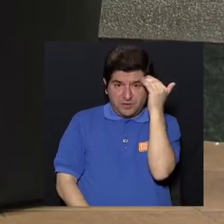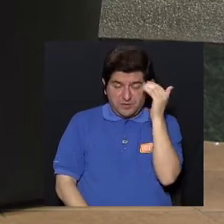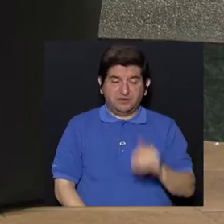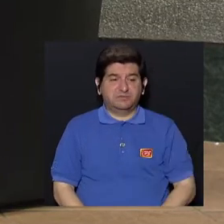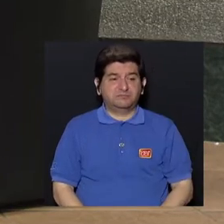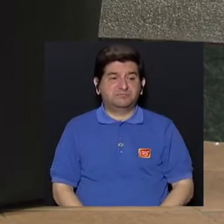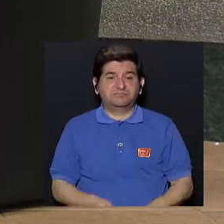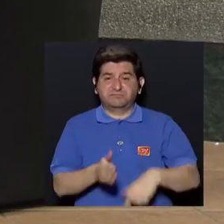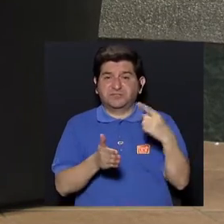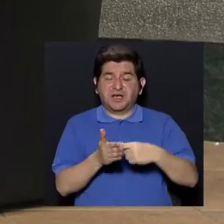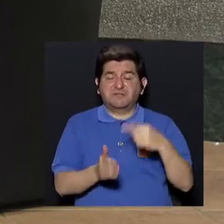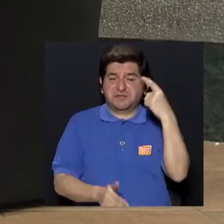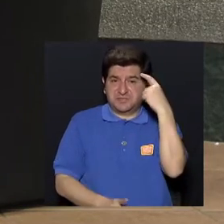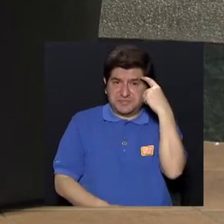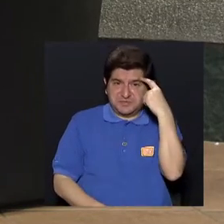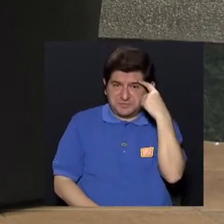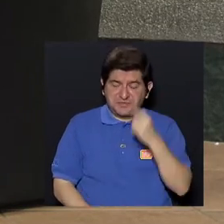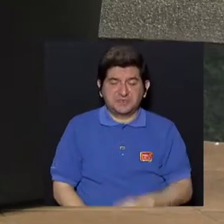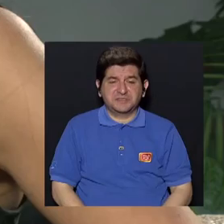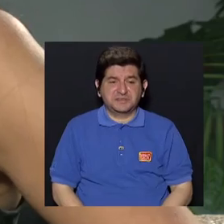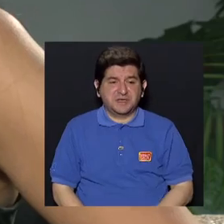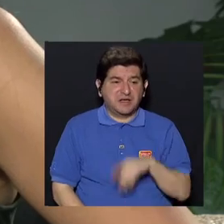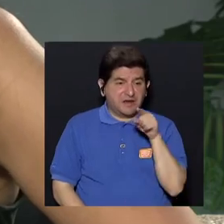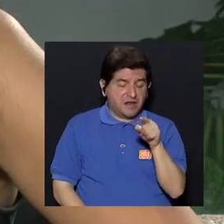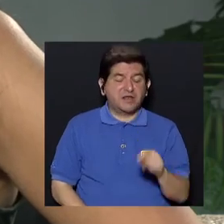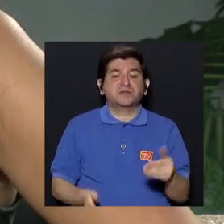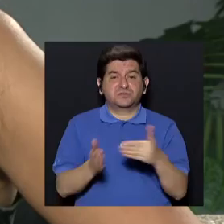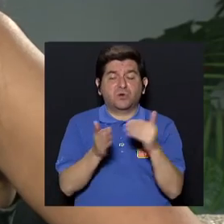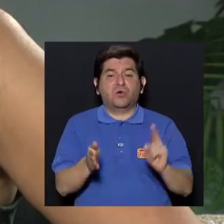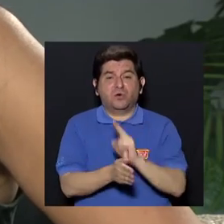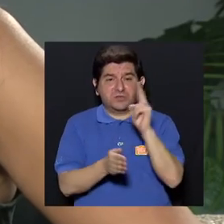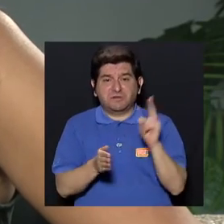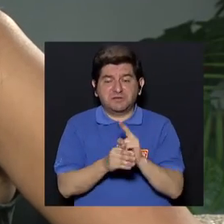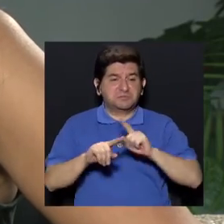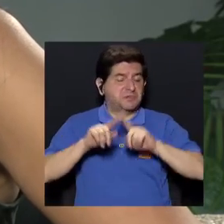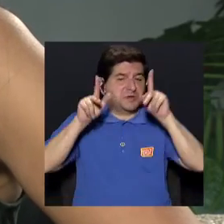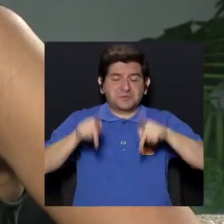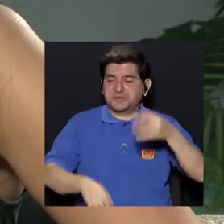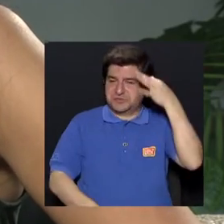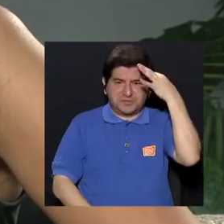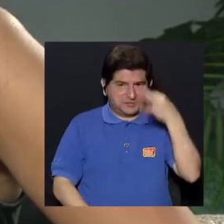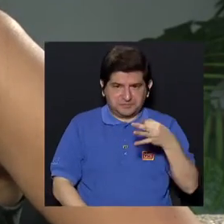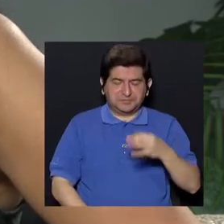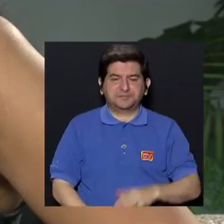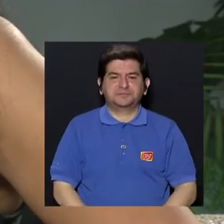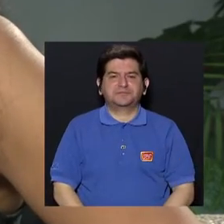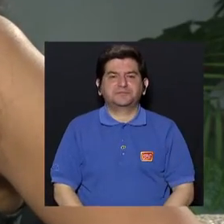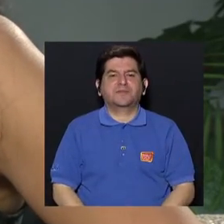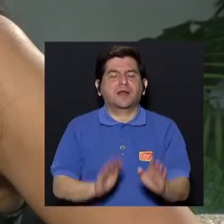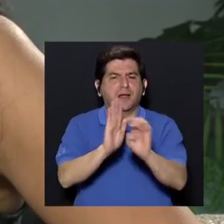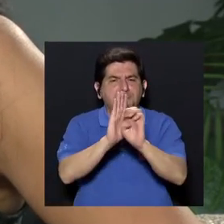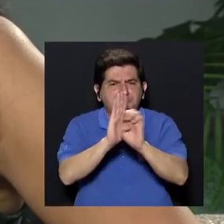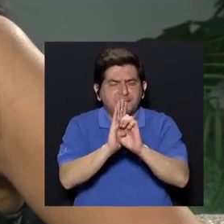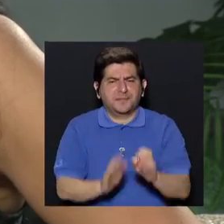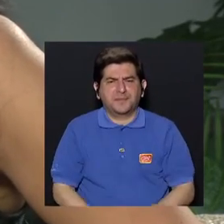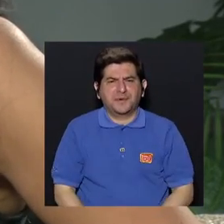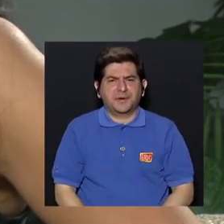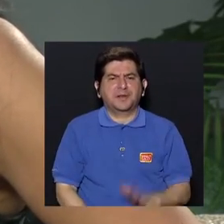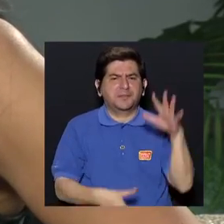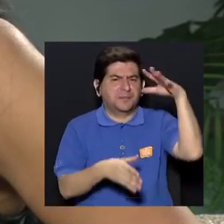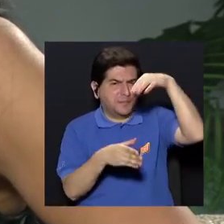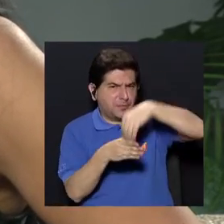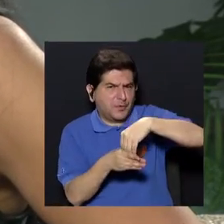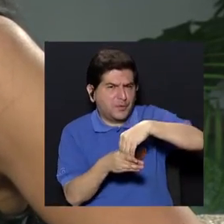A veces obviamos de que eso se puede recuperar y se puede reutilizar. Exactamente. Bueno, y entonces, por ejemplo, eso también